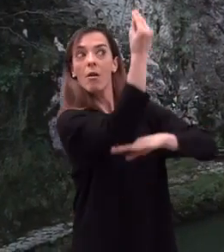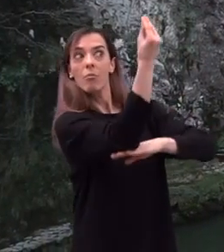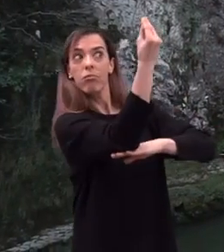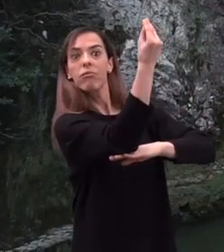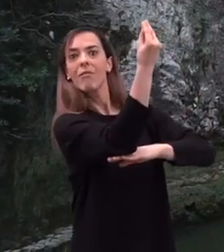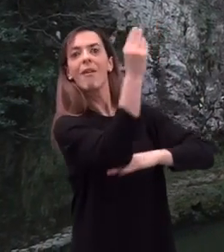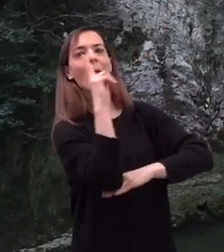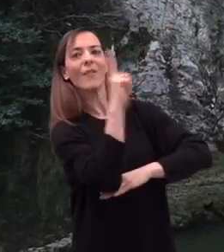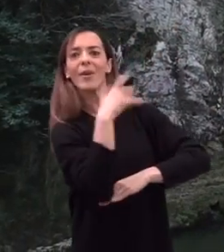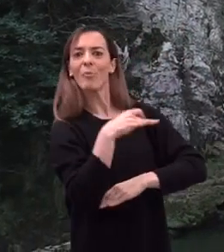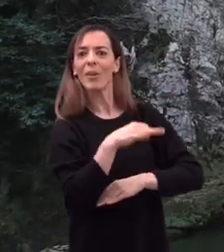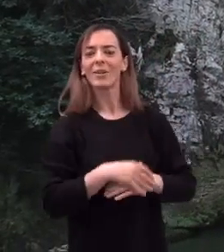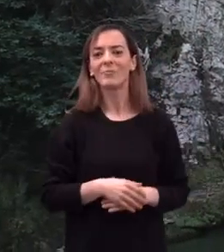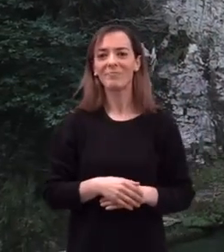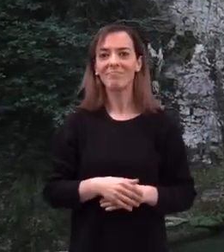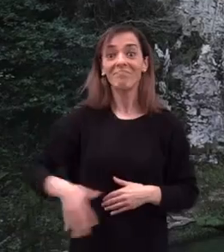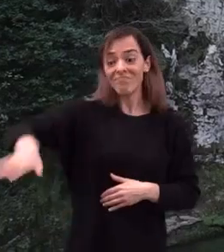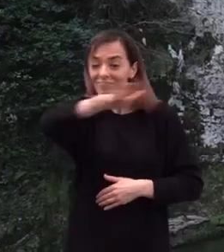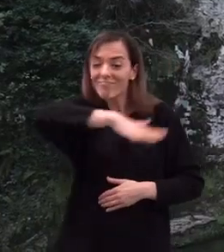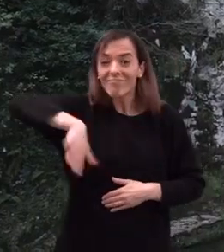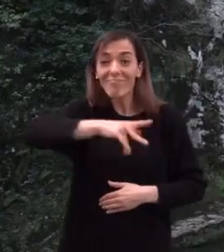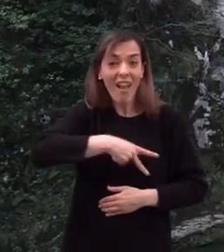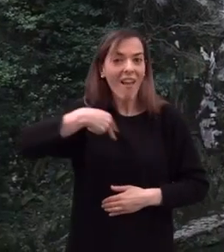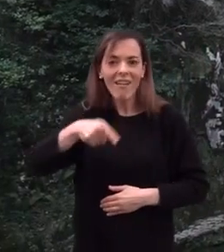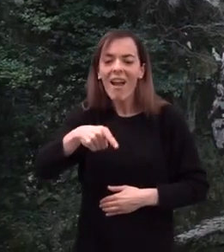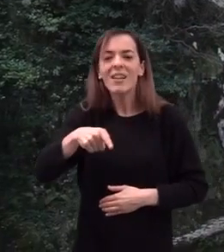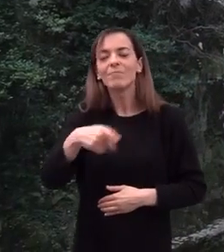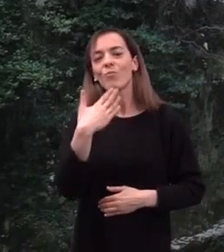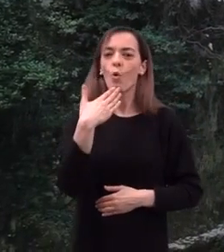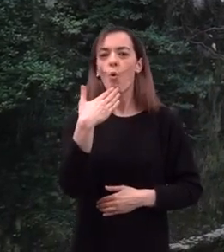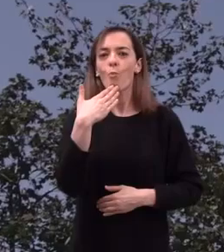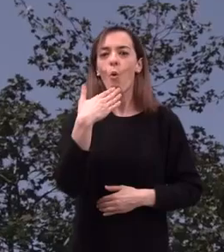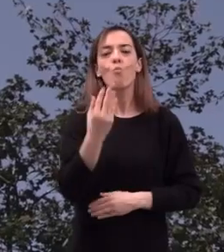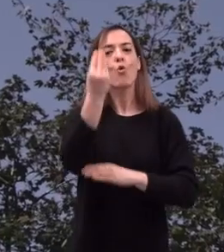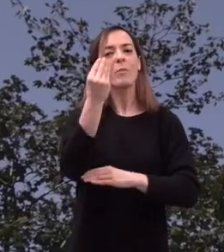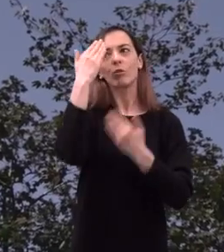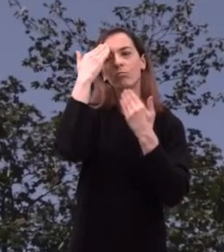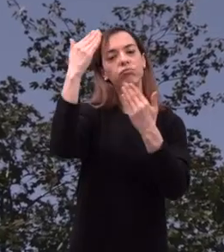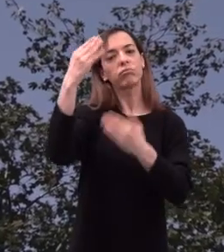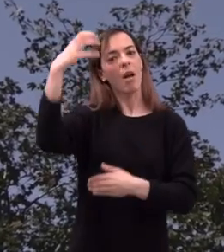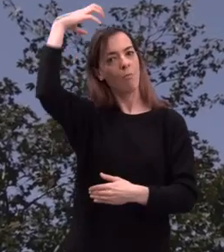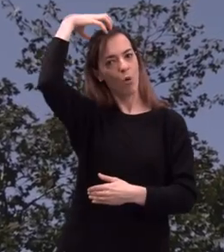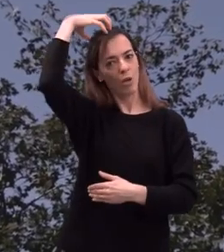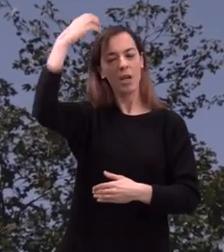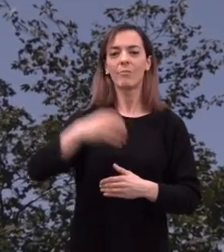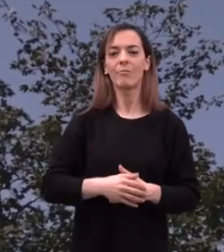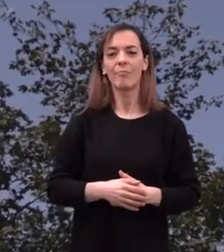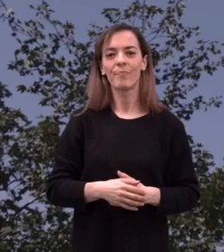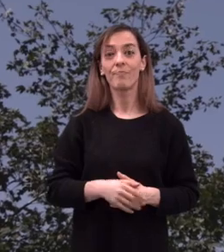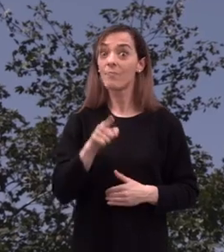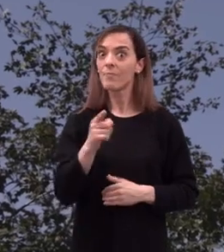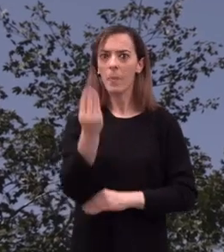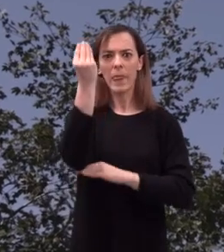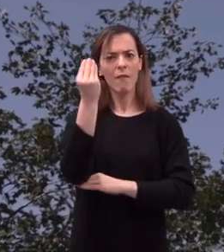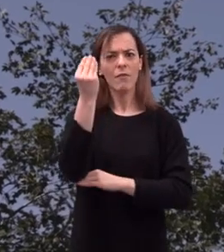En su conjunto, puede interpretarse como un monumento a la monarquía, un templo de la corona, donde la